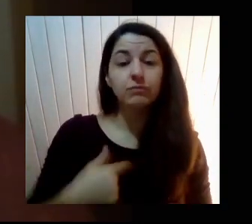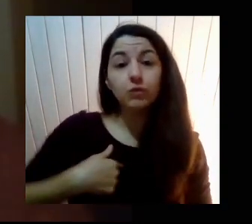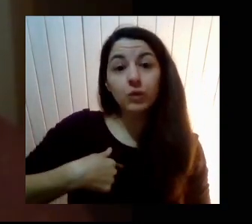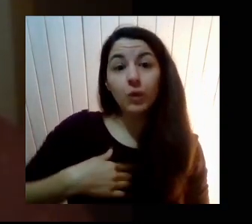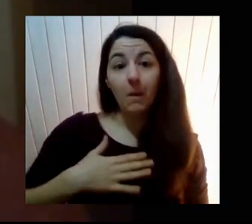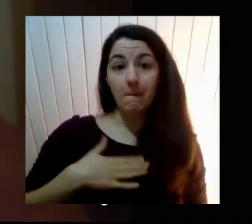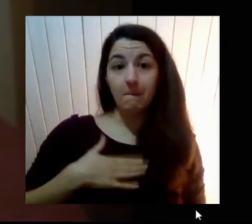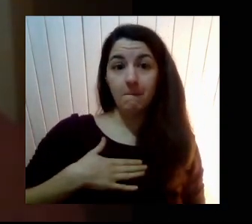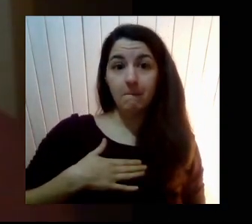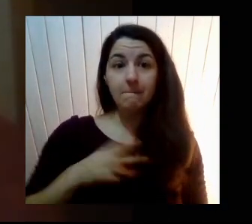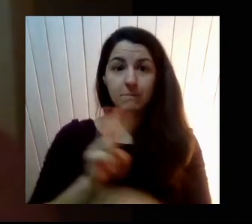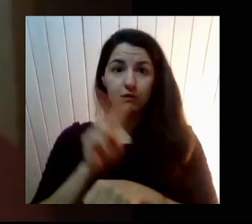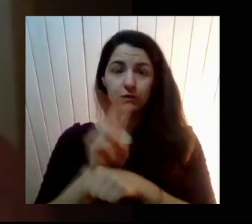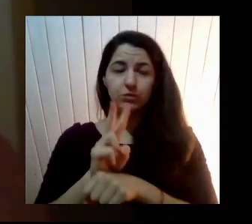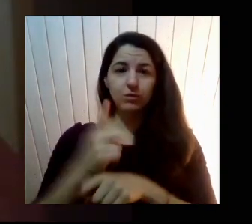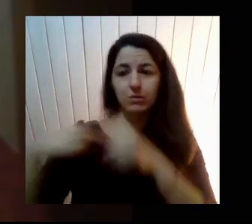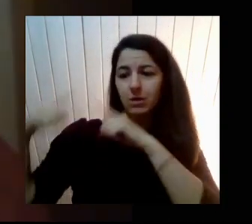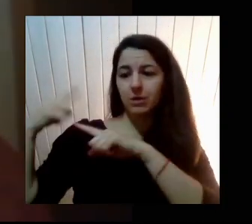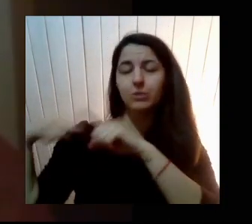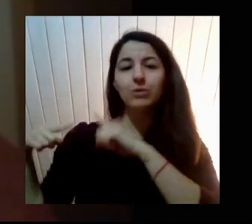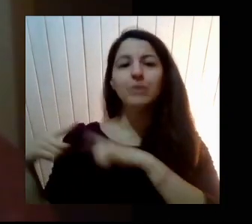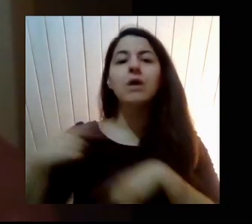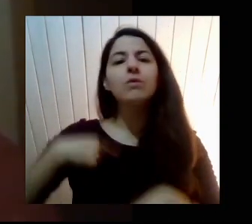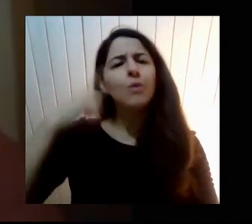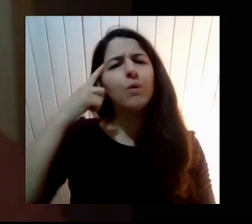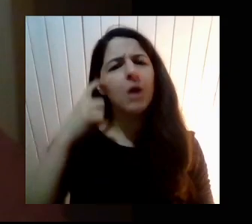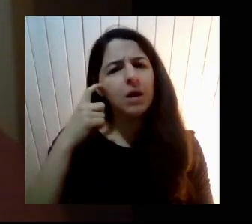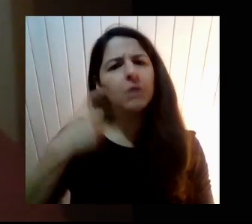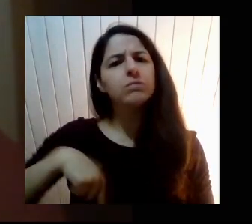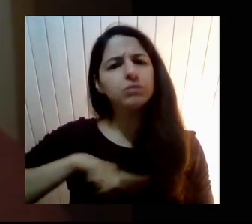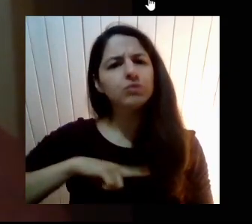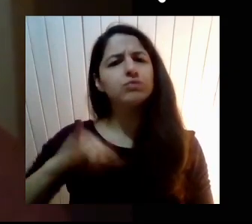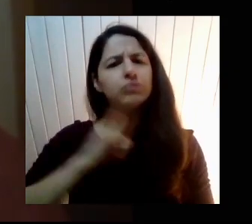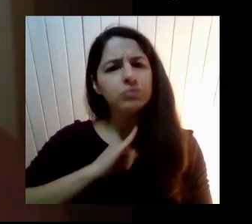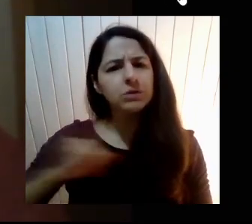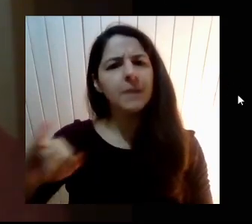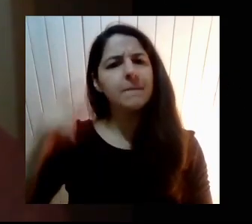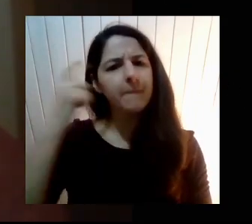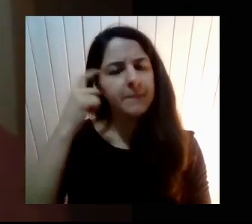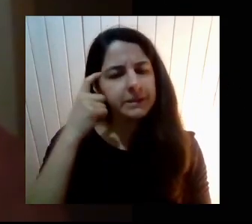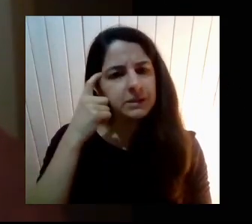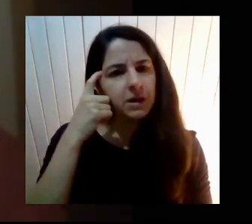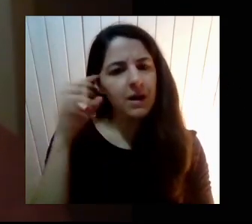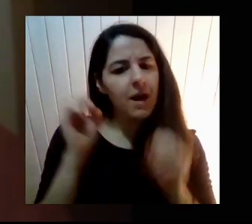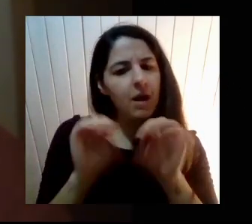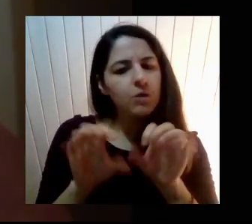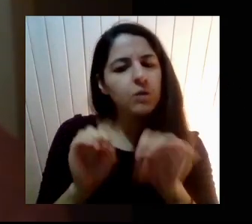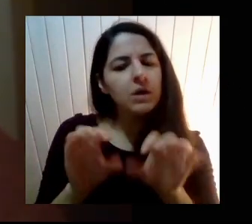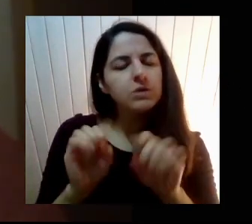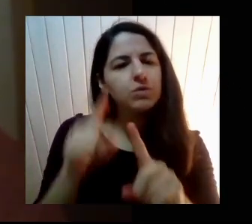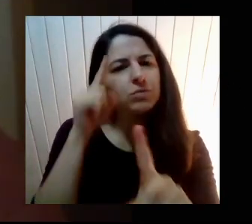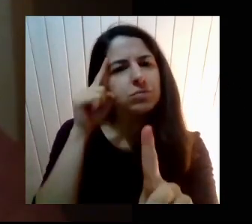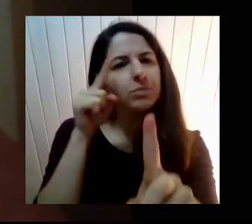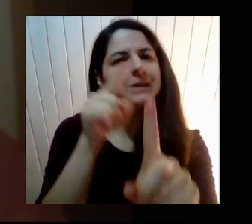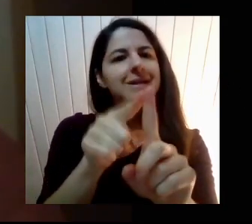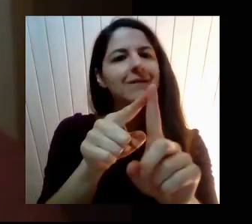profesora de historia, cierto, que hoy y siempre Tendríamos que plantearnos, cierto, la educación Apuntando a la diversidad Apuntando a